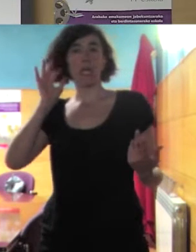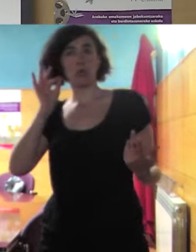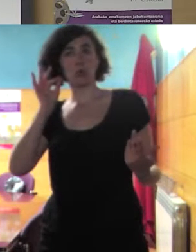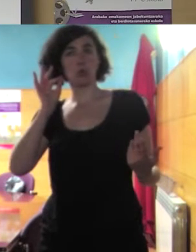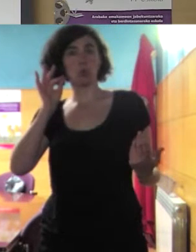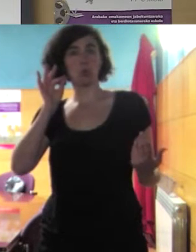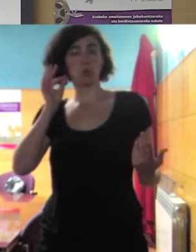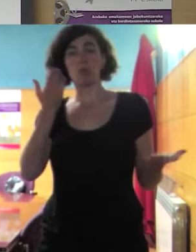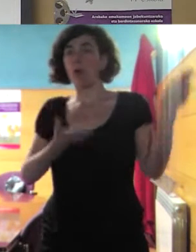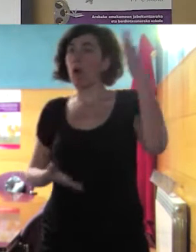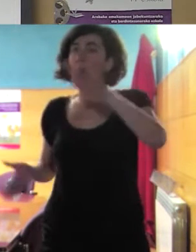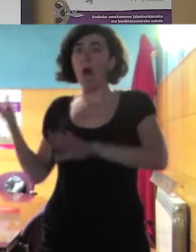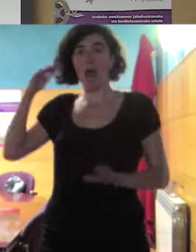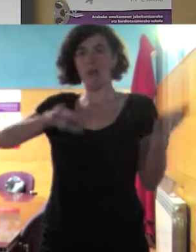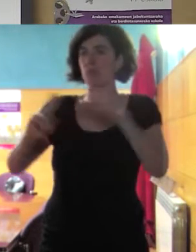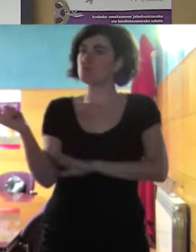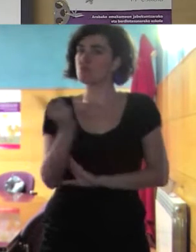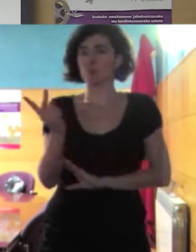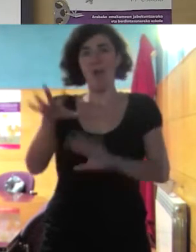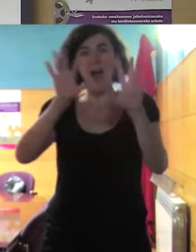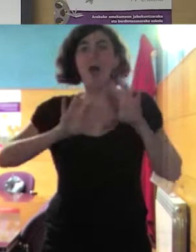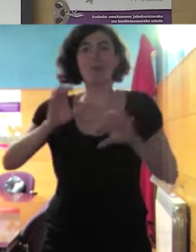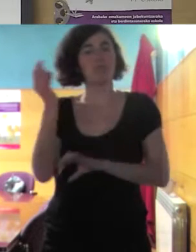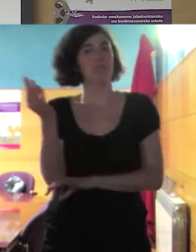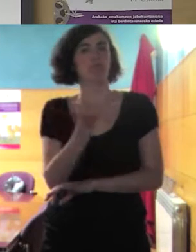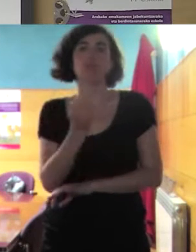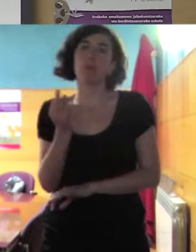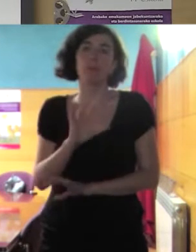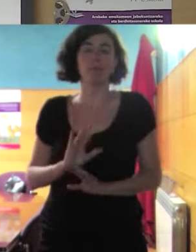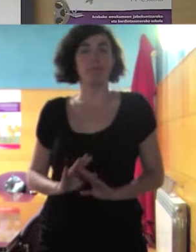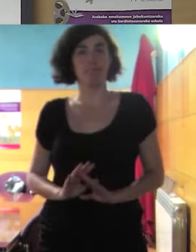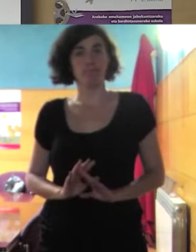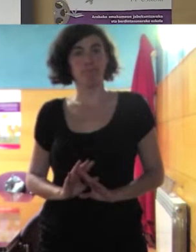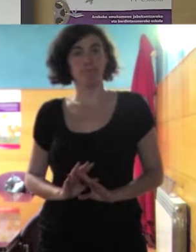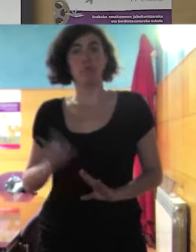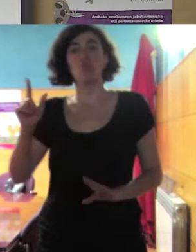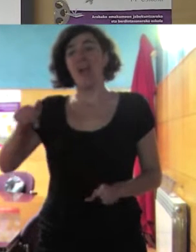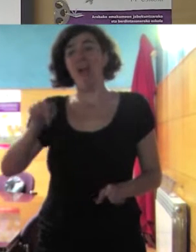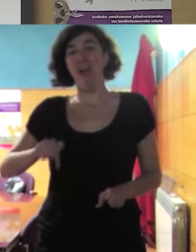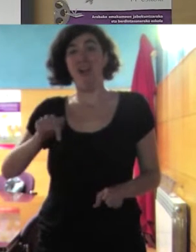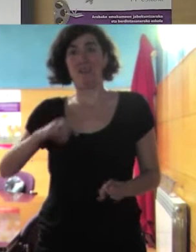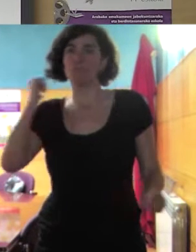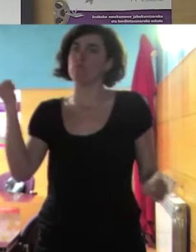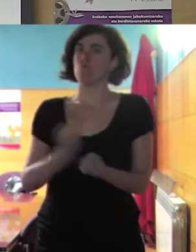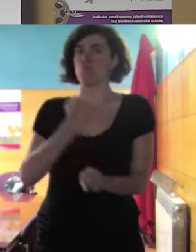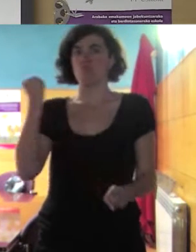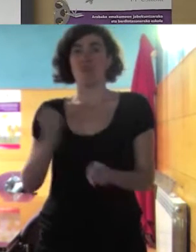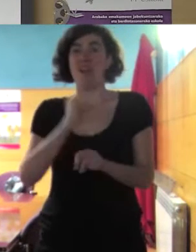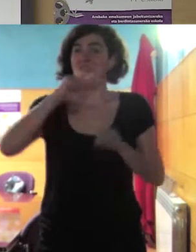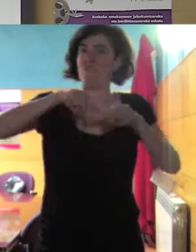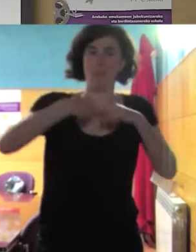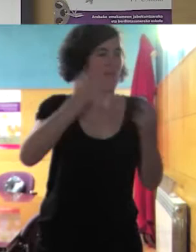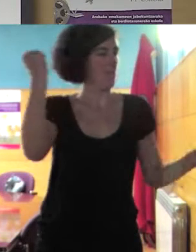tienen que aprender a nadar entonces aquí hay que hacer un trabajazo un trabajazo con esa familia